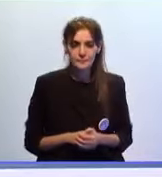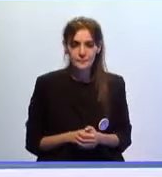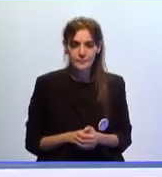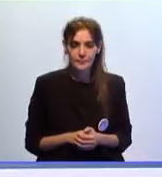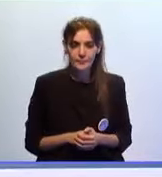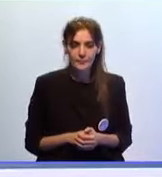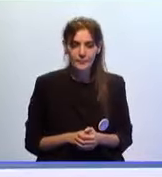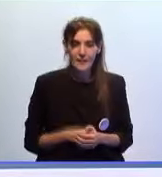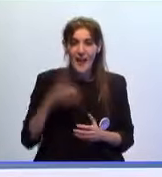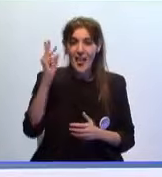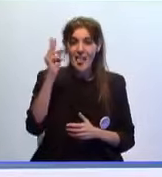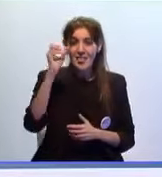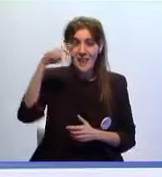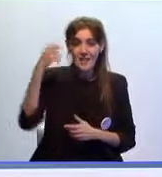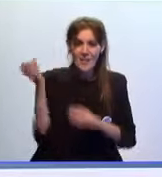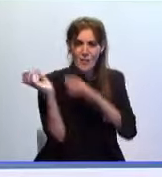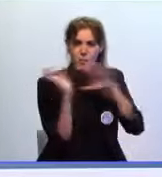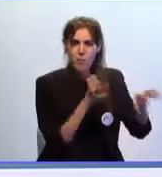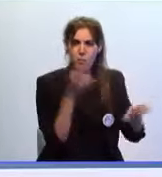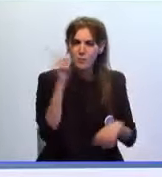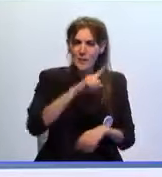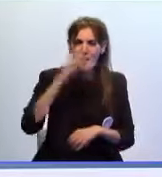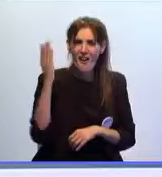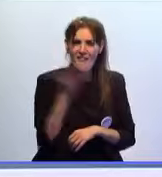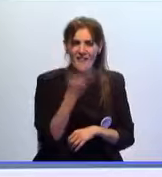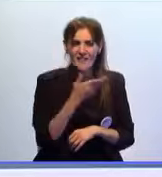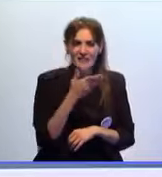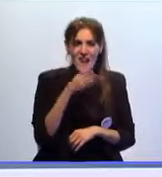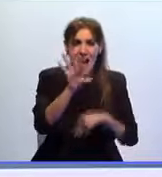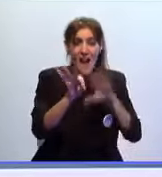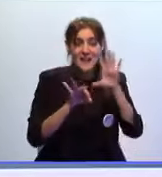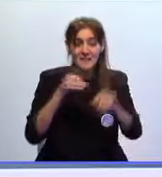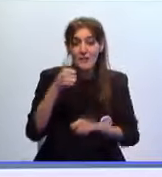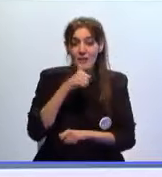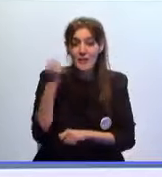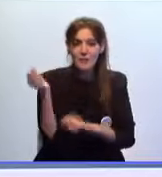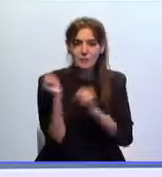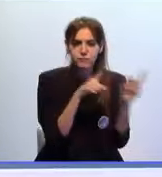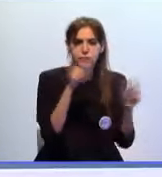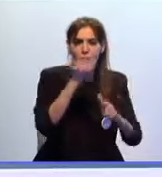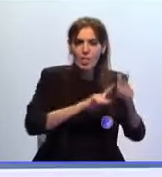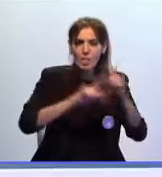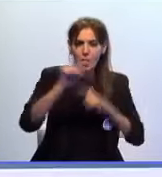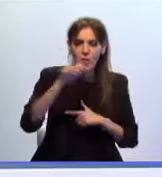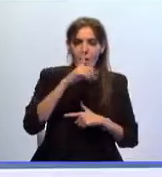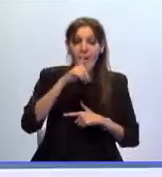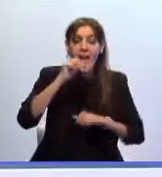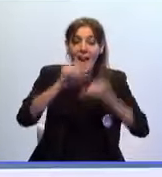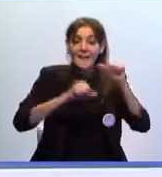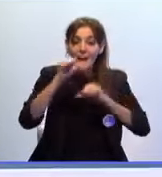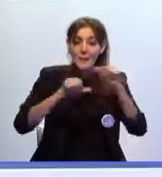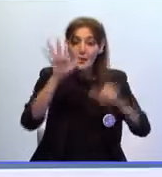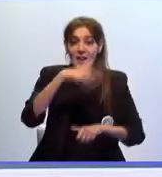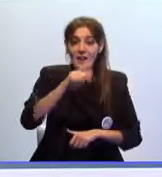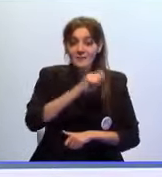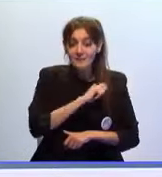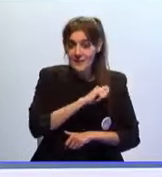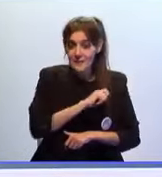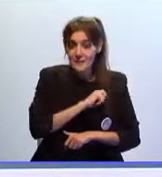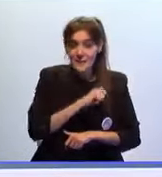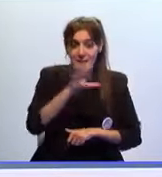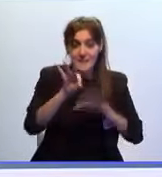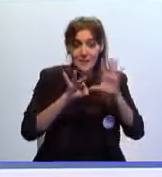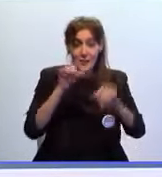La Dana también ha impedido que las selecciones de Ceuta se desplacen para disputar el Campeonato de España de selecciones